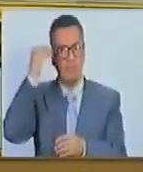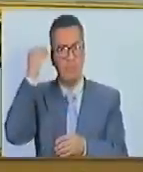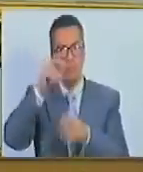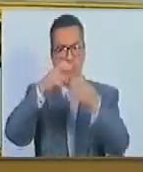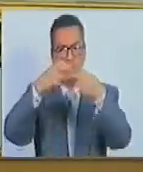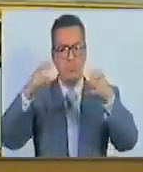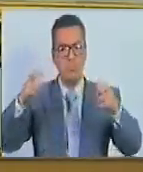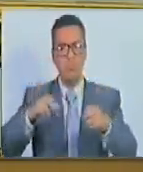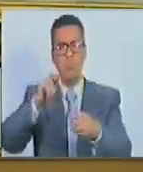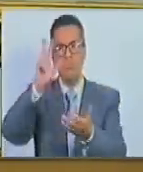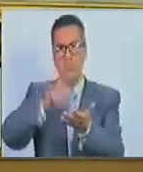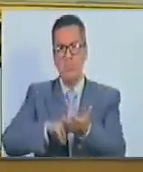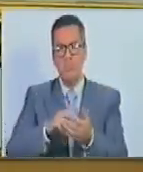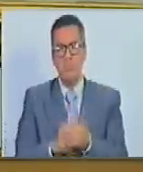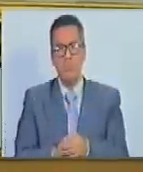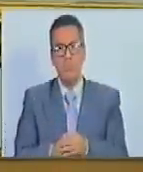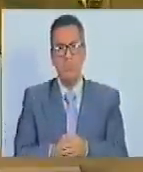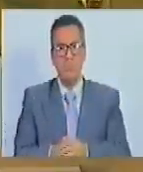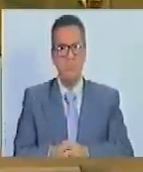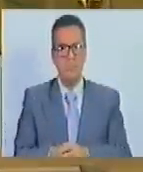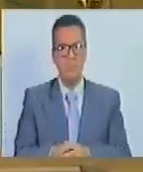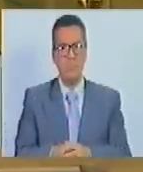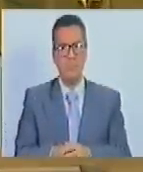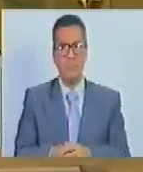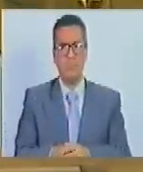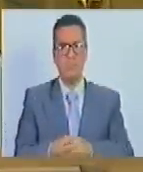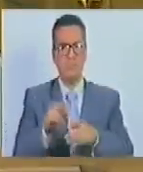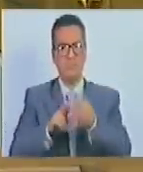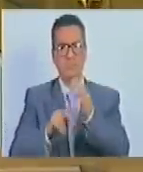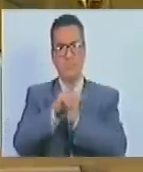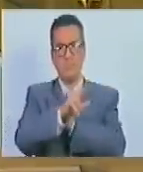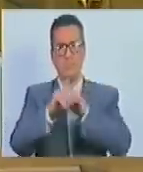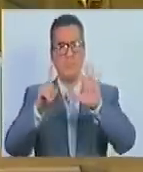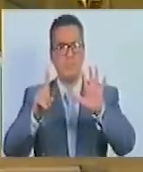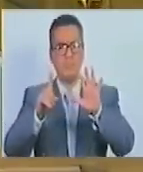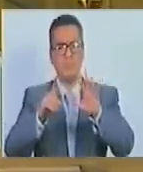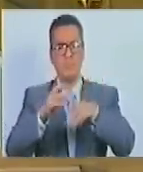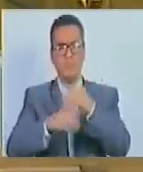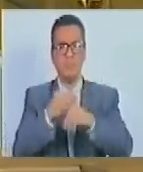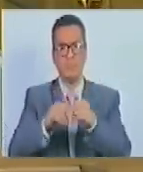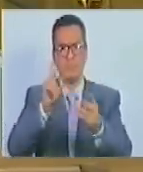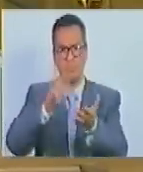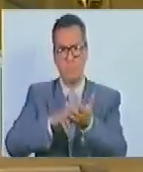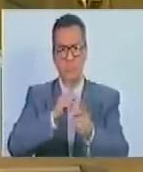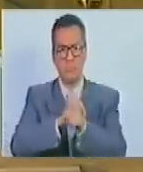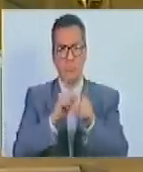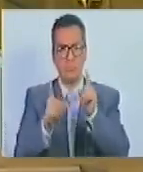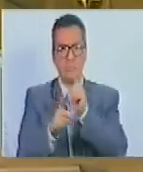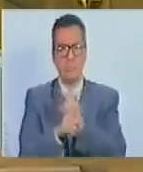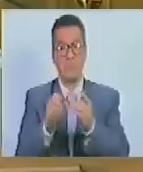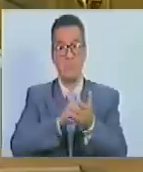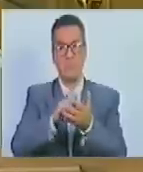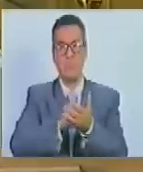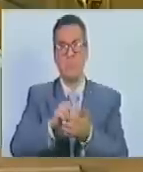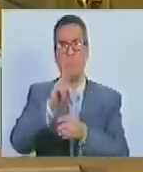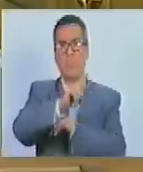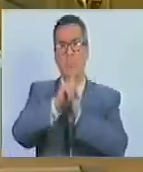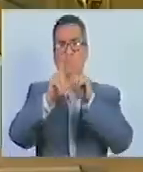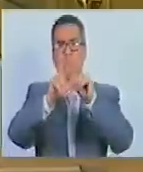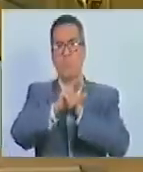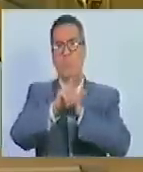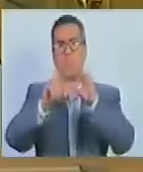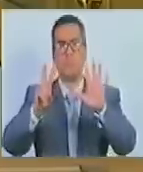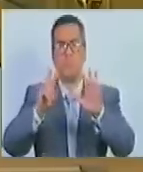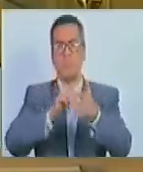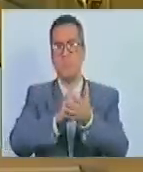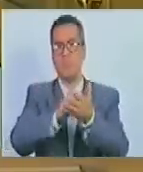el epígrafe. Aprobado. Siguiente. Trigésimo sexto. Se propone aprobar con modificación el contenido del artículo 37 que pasa